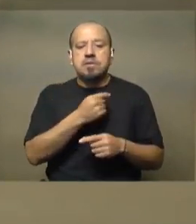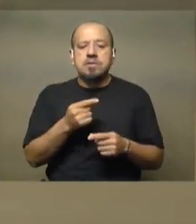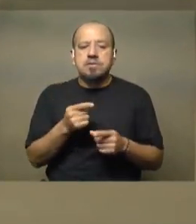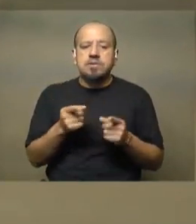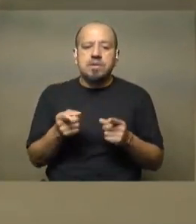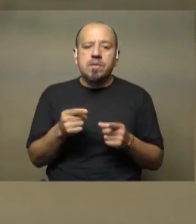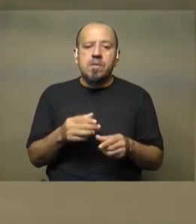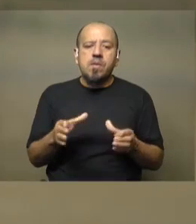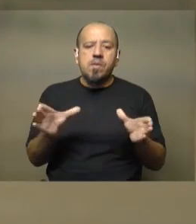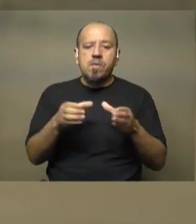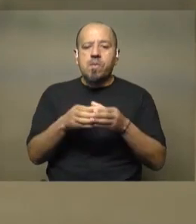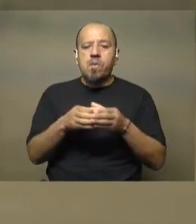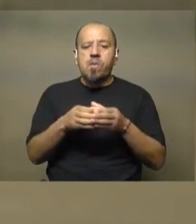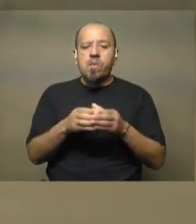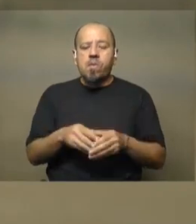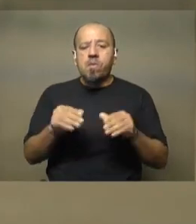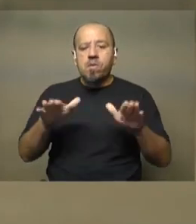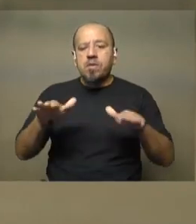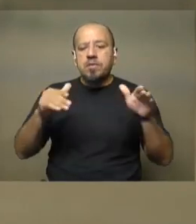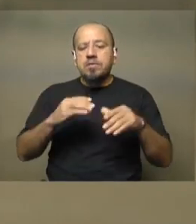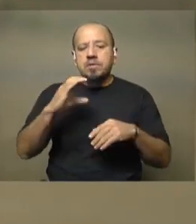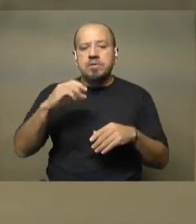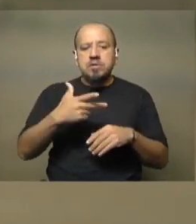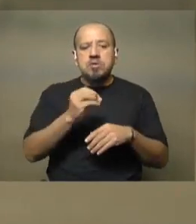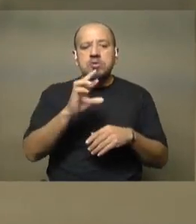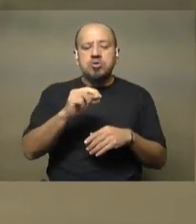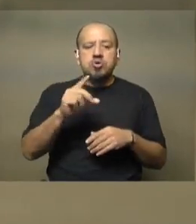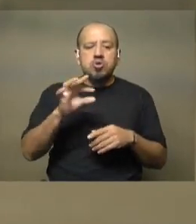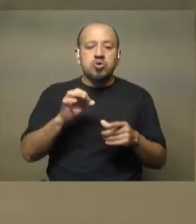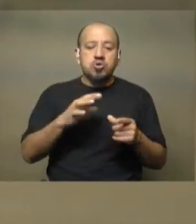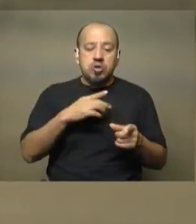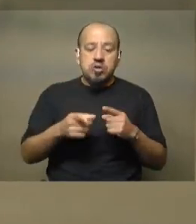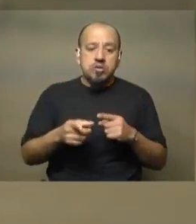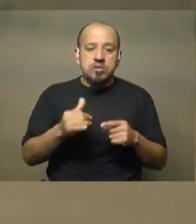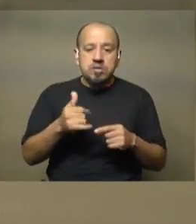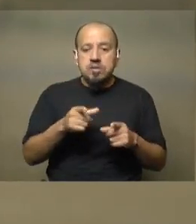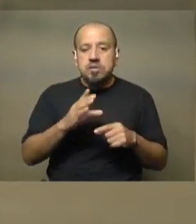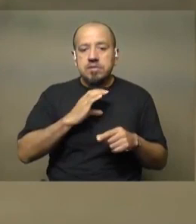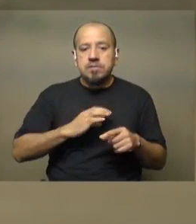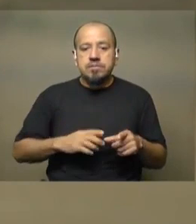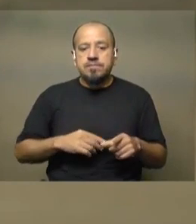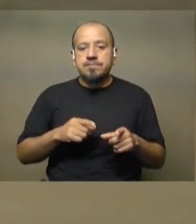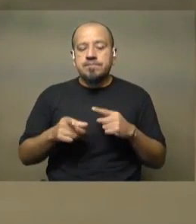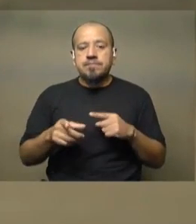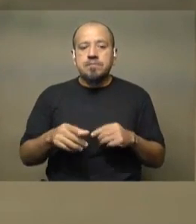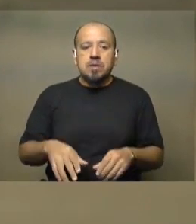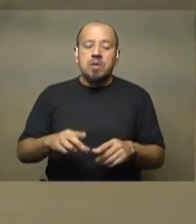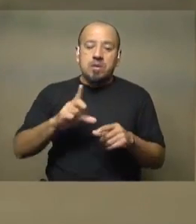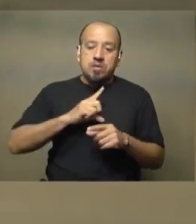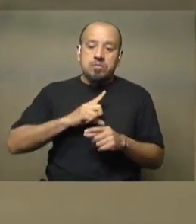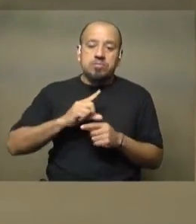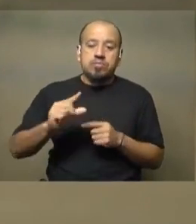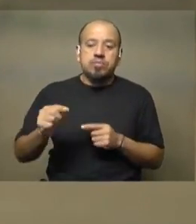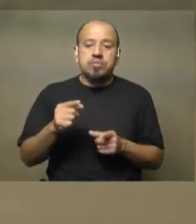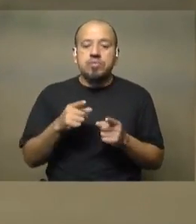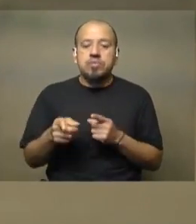un grupo de aves que se llaman chorlos y playeros que tienen la particularidad de ser migrantes de larga distancia que utilizan